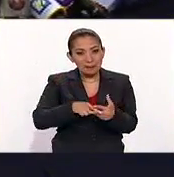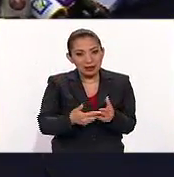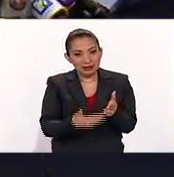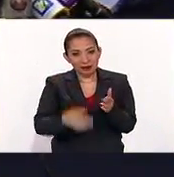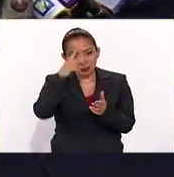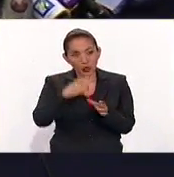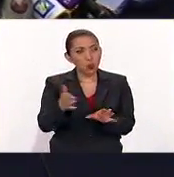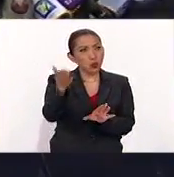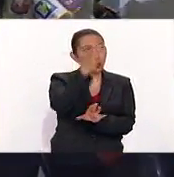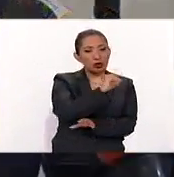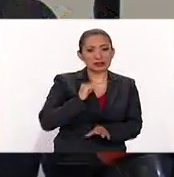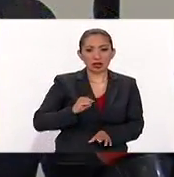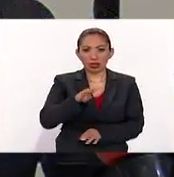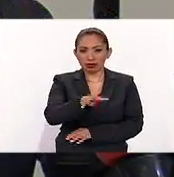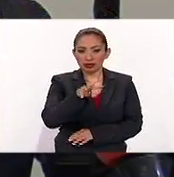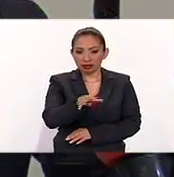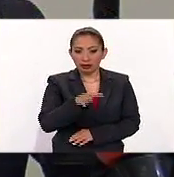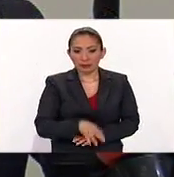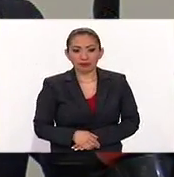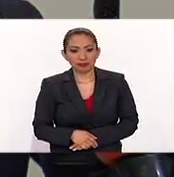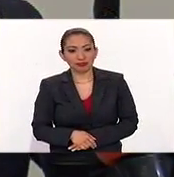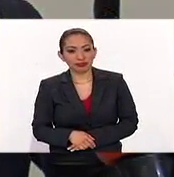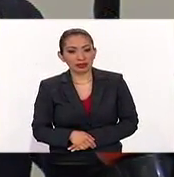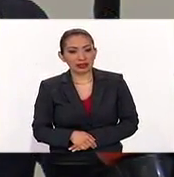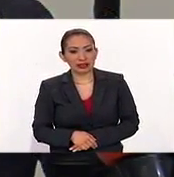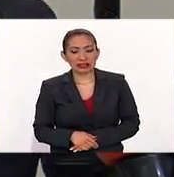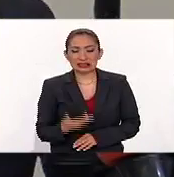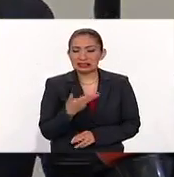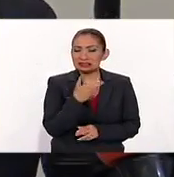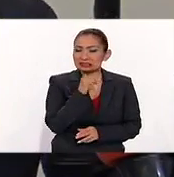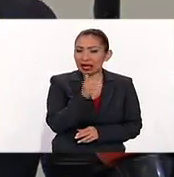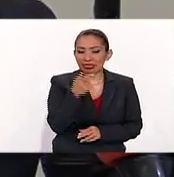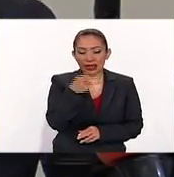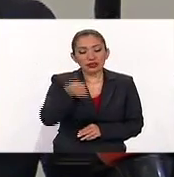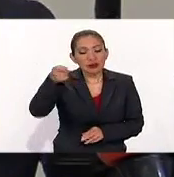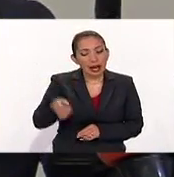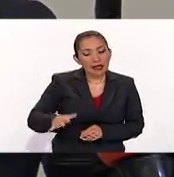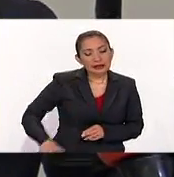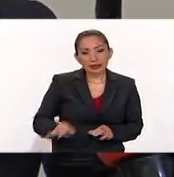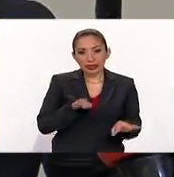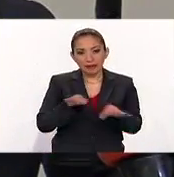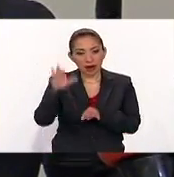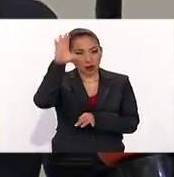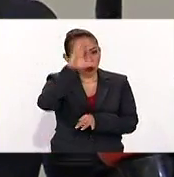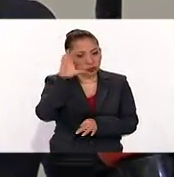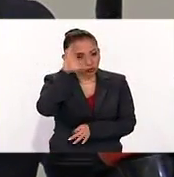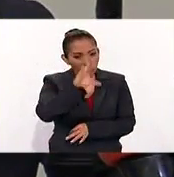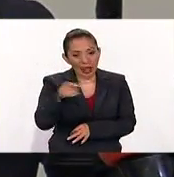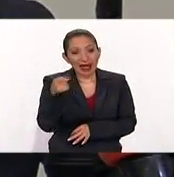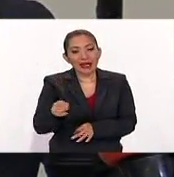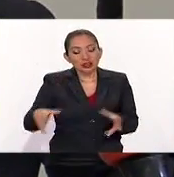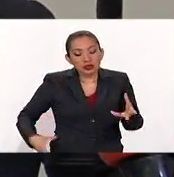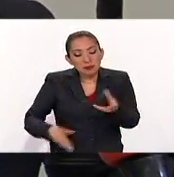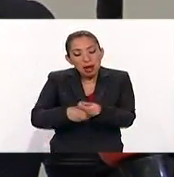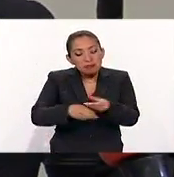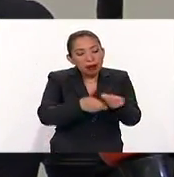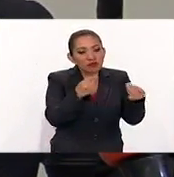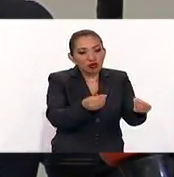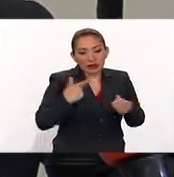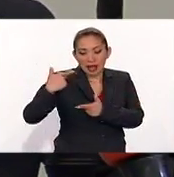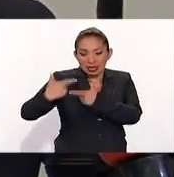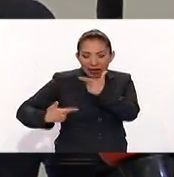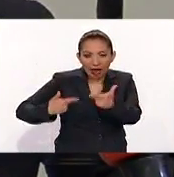desde el siglo XIX. El protagonismo de nadie es lo que define el trabajo cultural. Esto es la suma de muchas